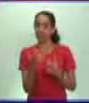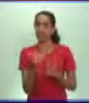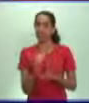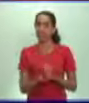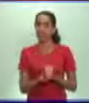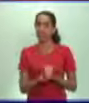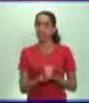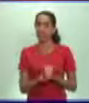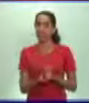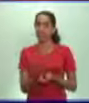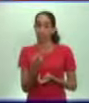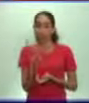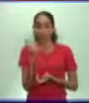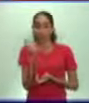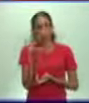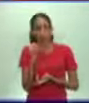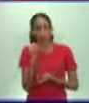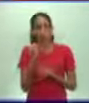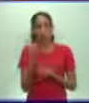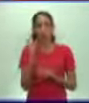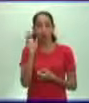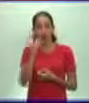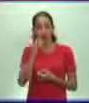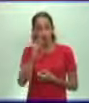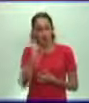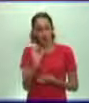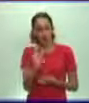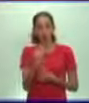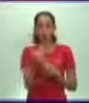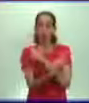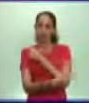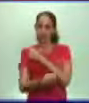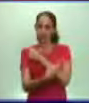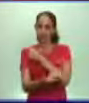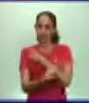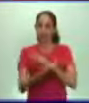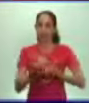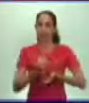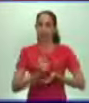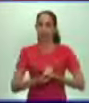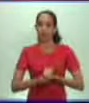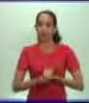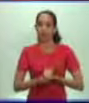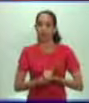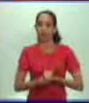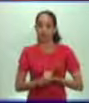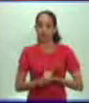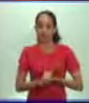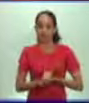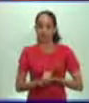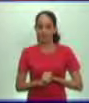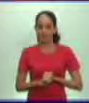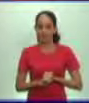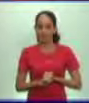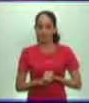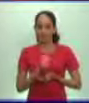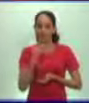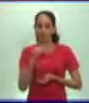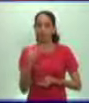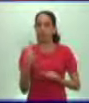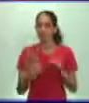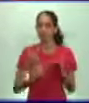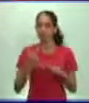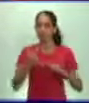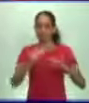reservas de oro con que contaban algunos países de Europa occidental y además la imposibilidad de desarrollar el